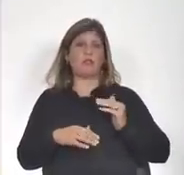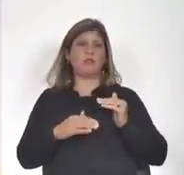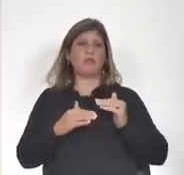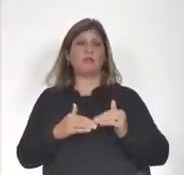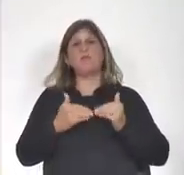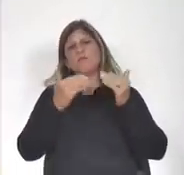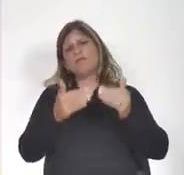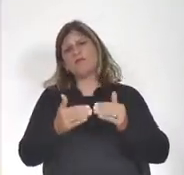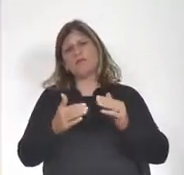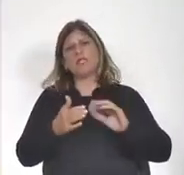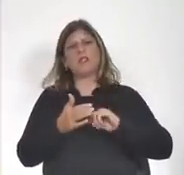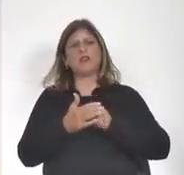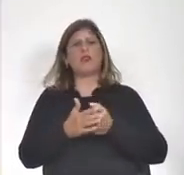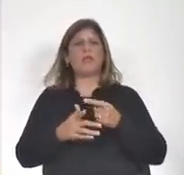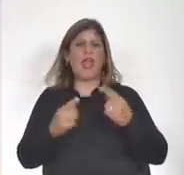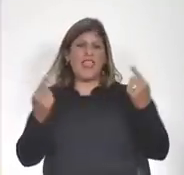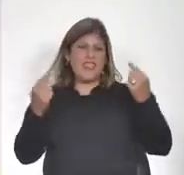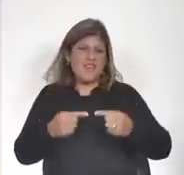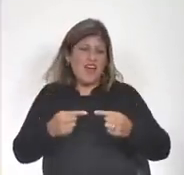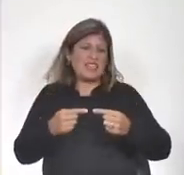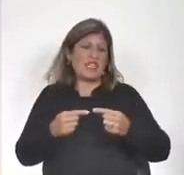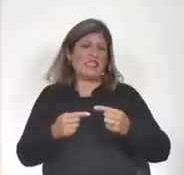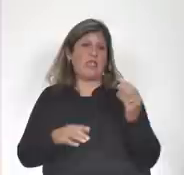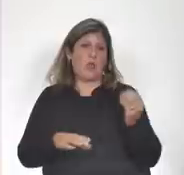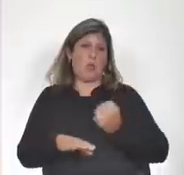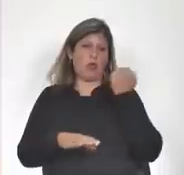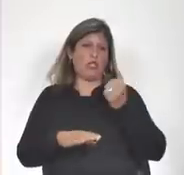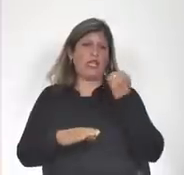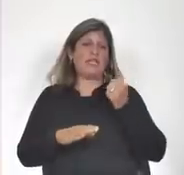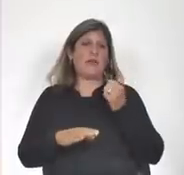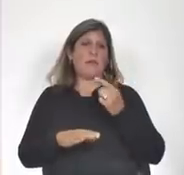posterguemos indefinidamente debates centrales para la vida del país.